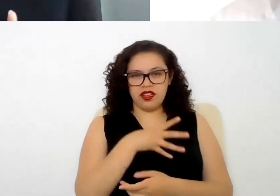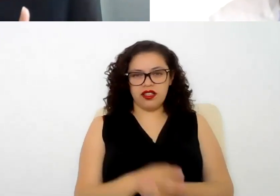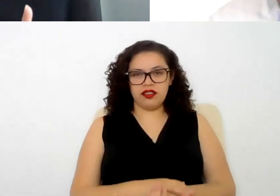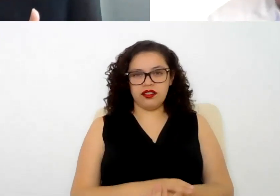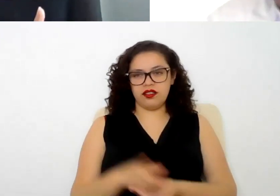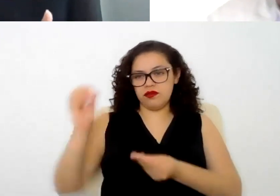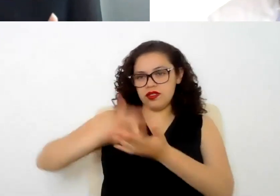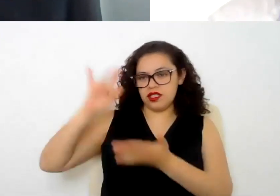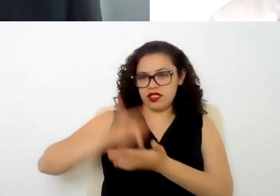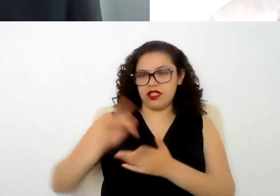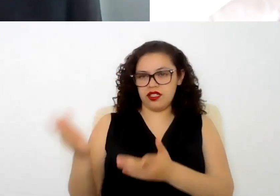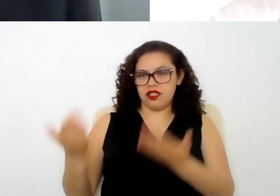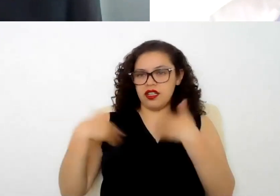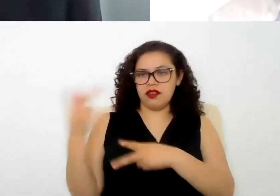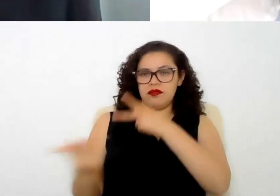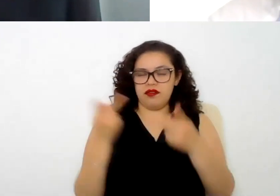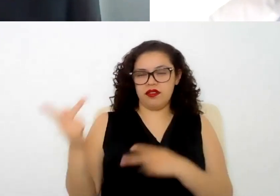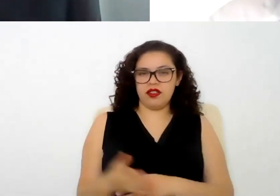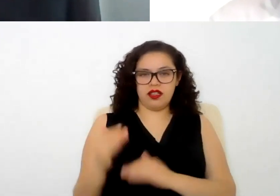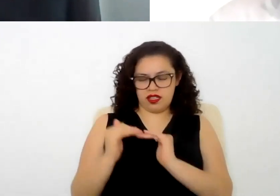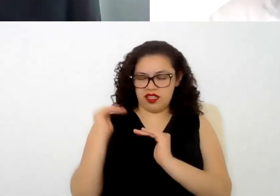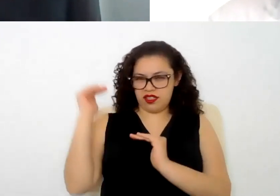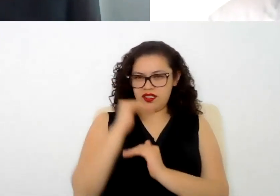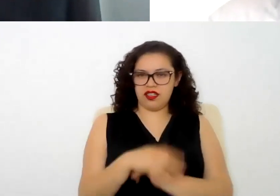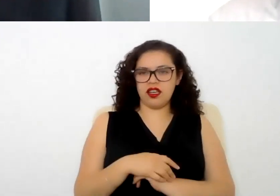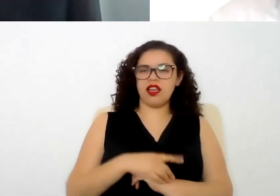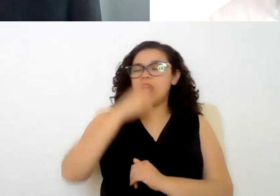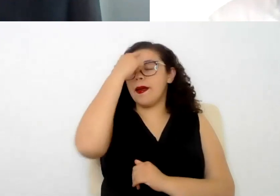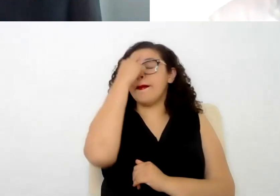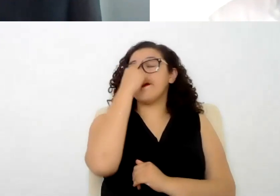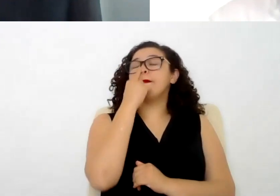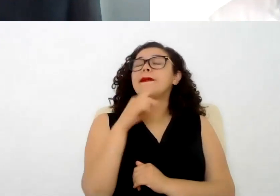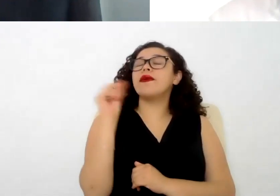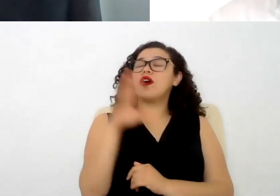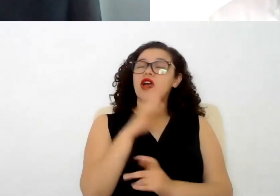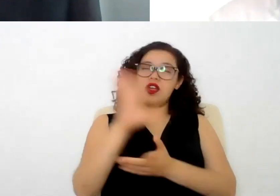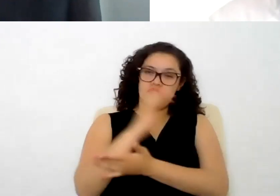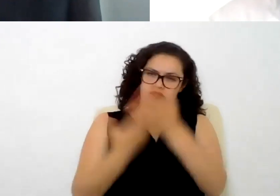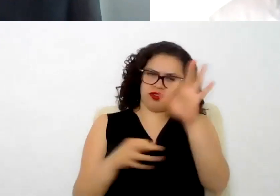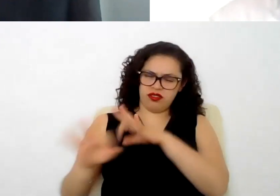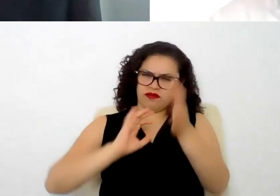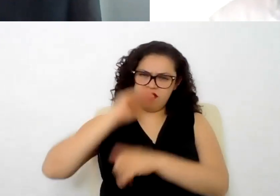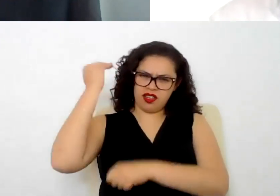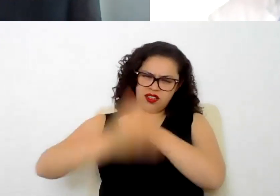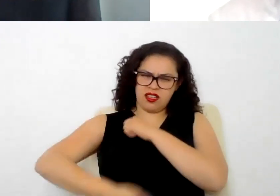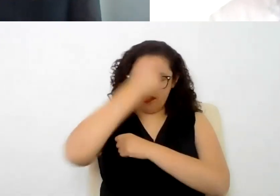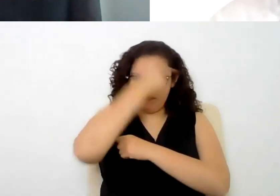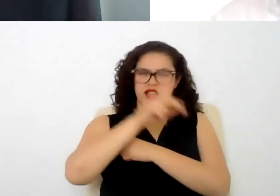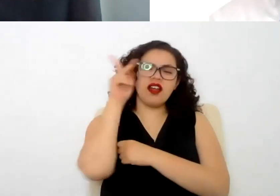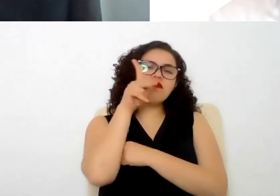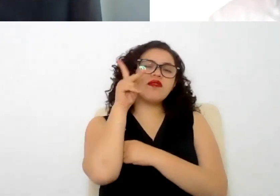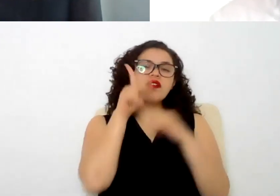Muchas gracias complementando la pregunta previa si no cumple el perfil y se da por terminado el contrato laboral sujeto a prueba